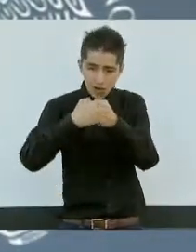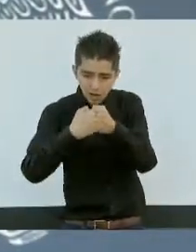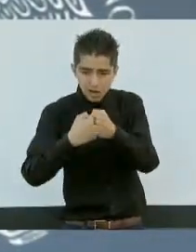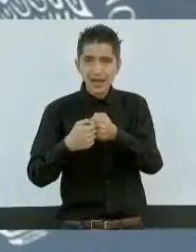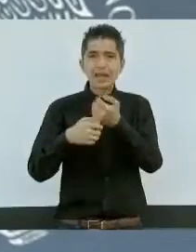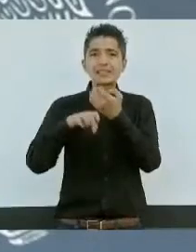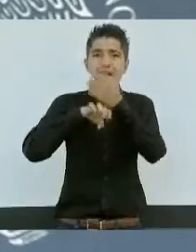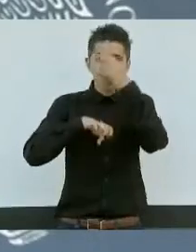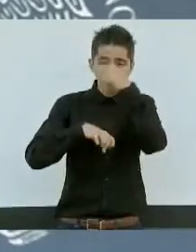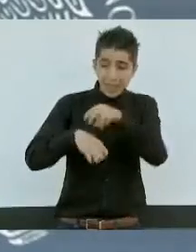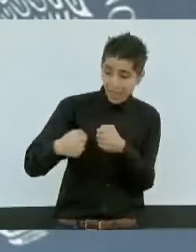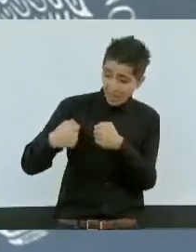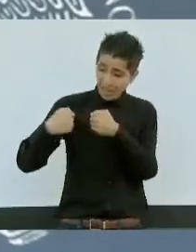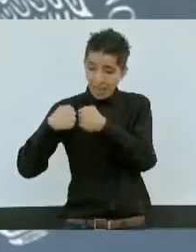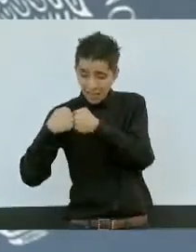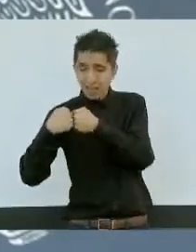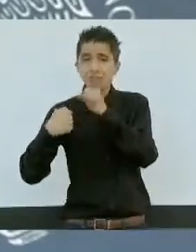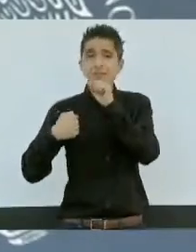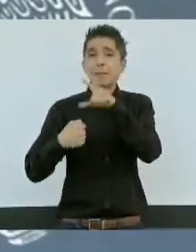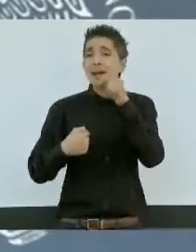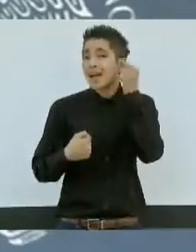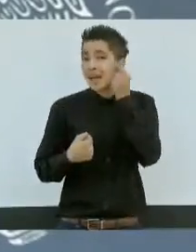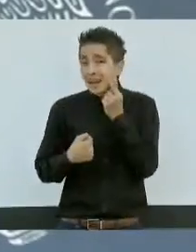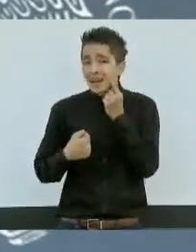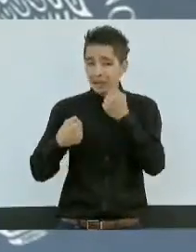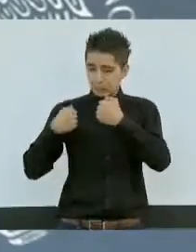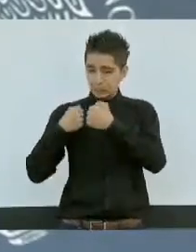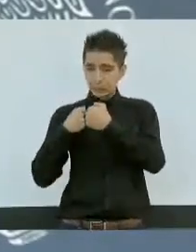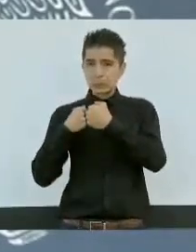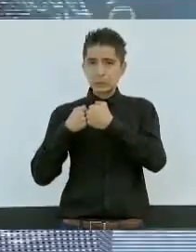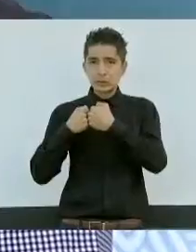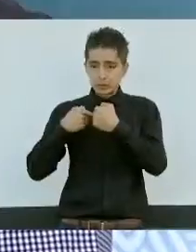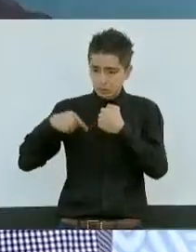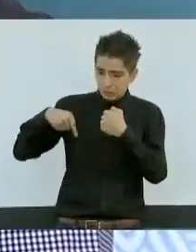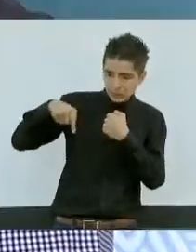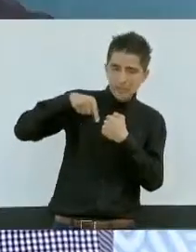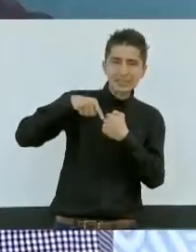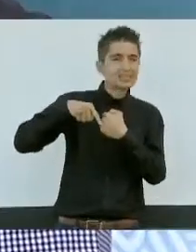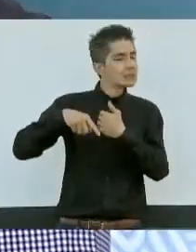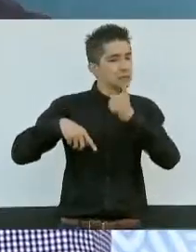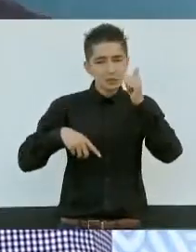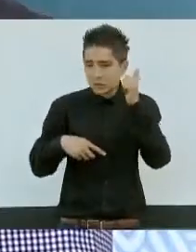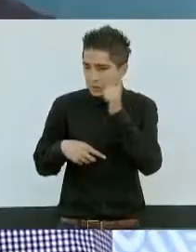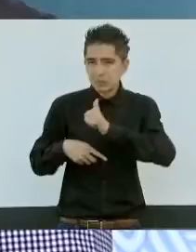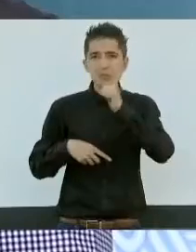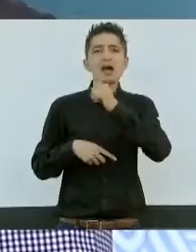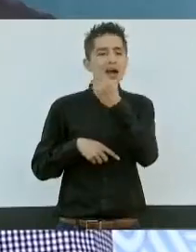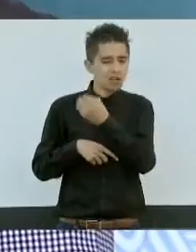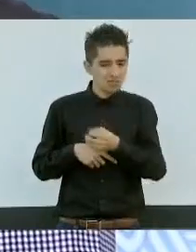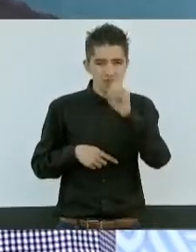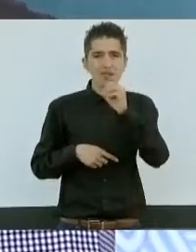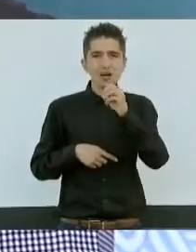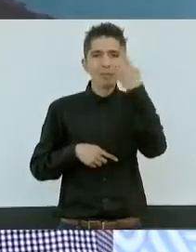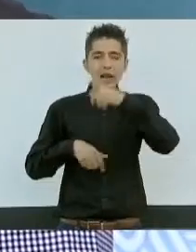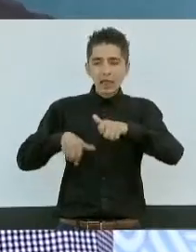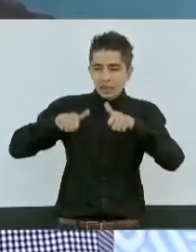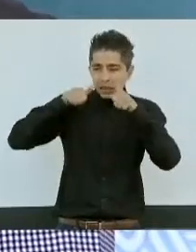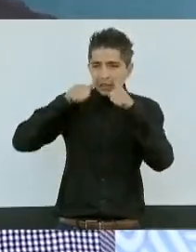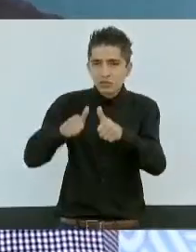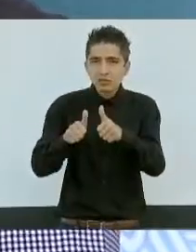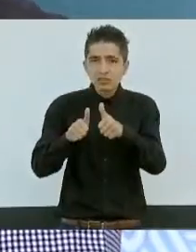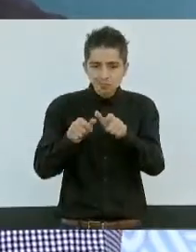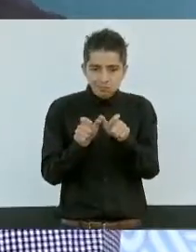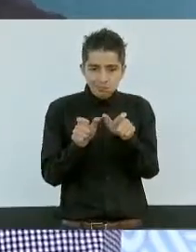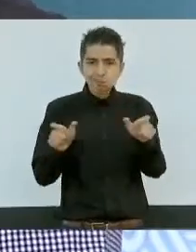con Estado de México y con Guerrero nos obliga a mantener de manera permanente la atención en